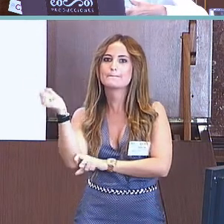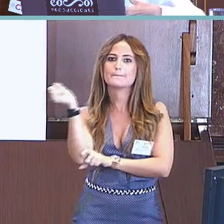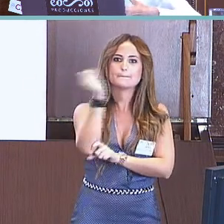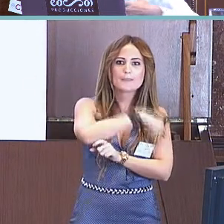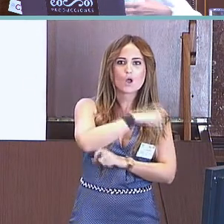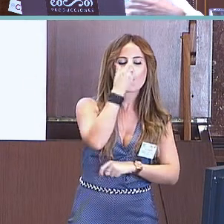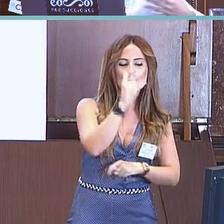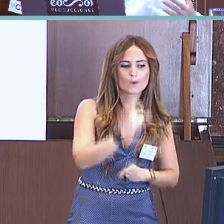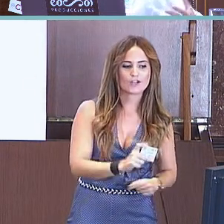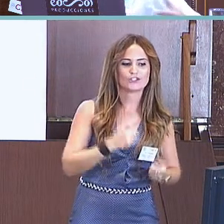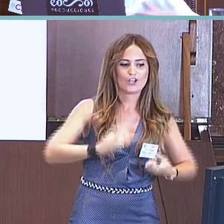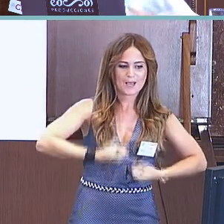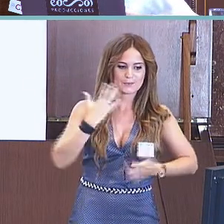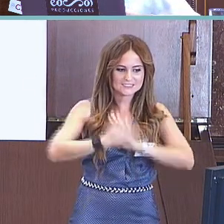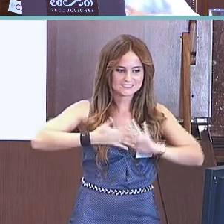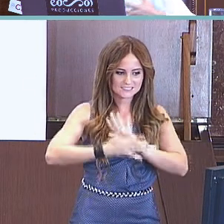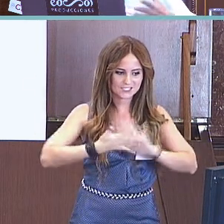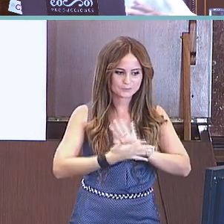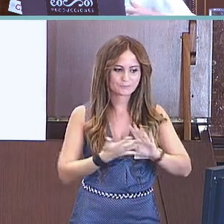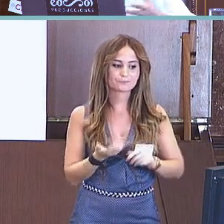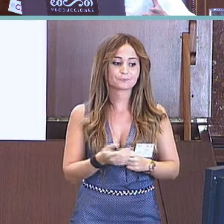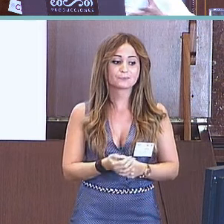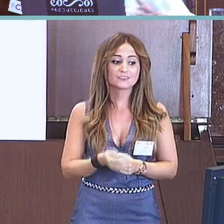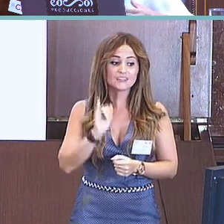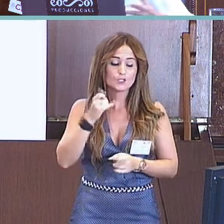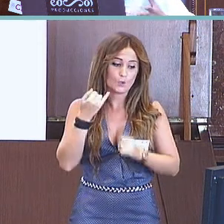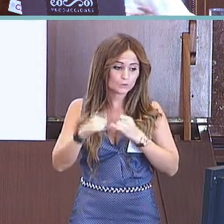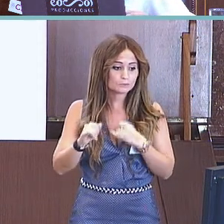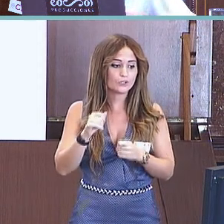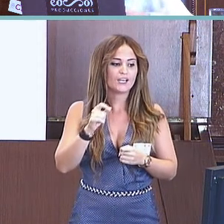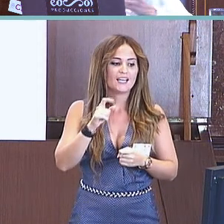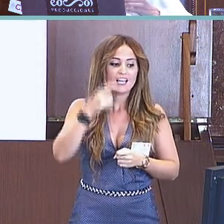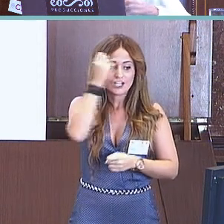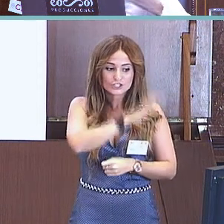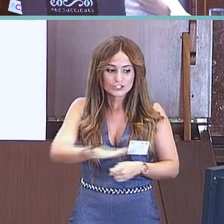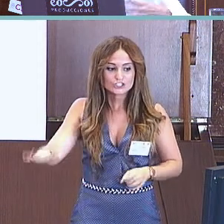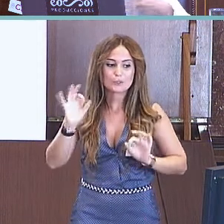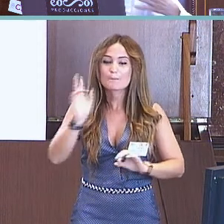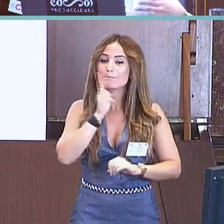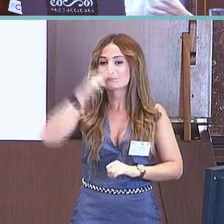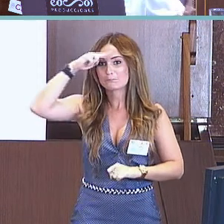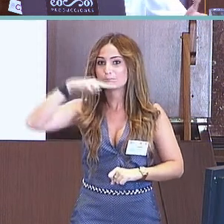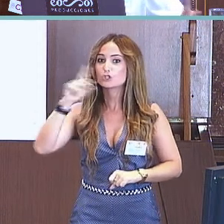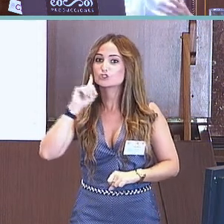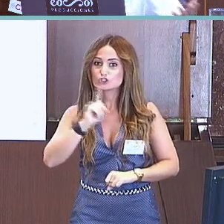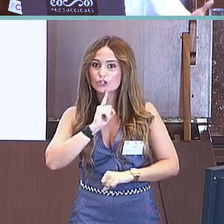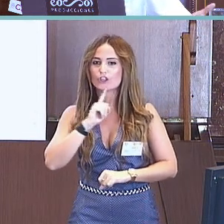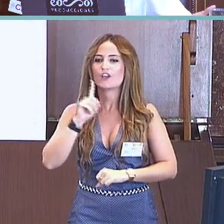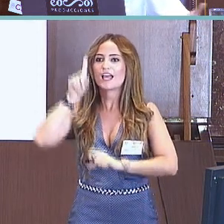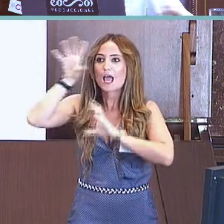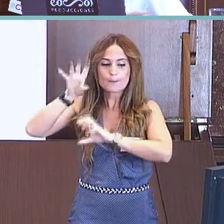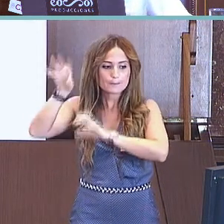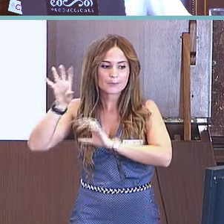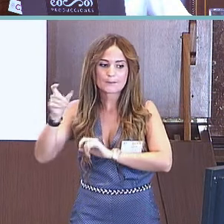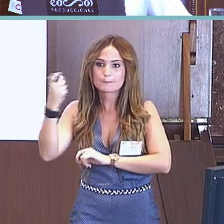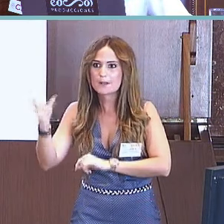va progresando en medida y en paralelo a la exposición que tienen estos niños y niñas a la lengua